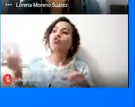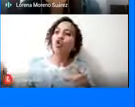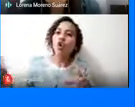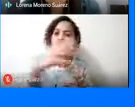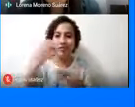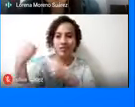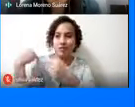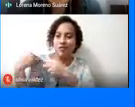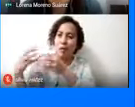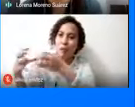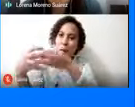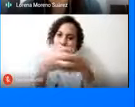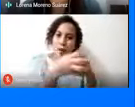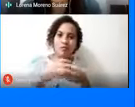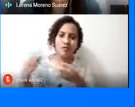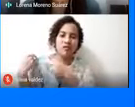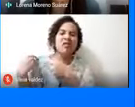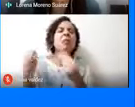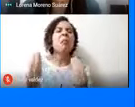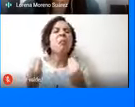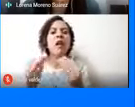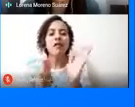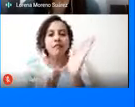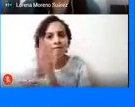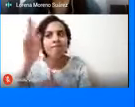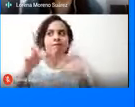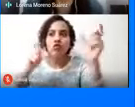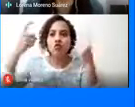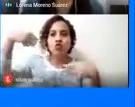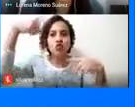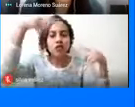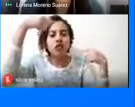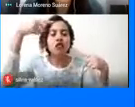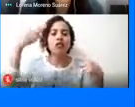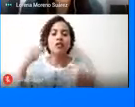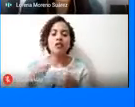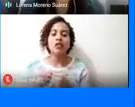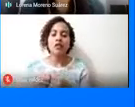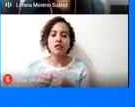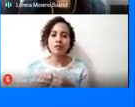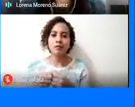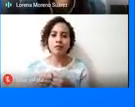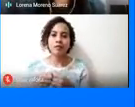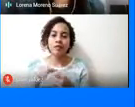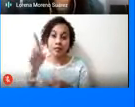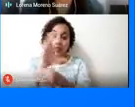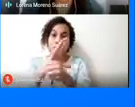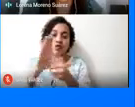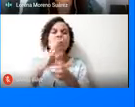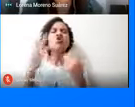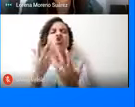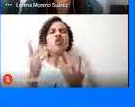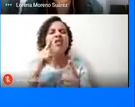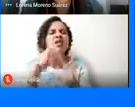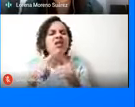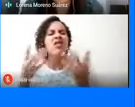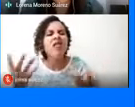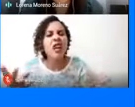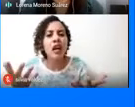para el desarrollo turístico de la ciudad, en donde buscamos